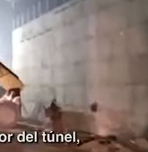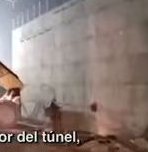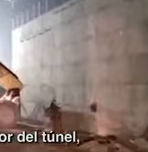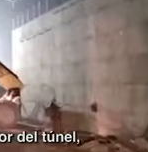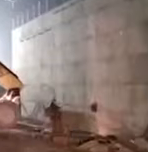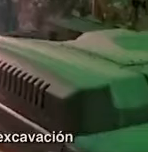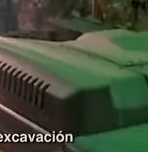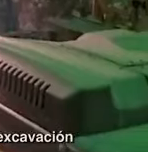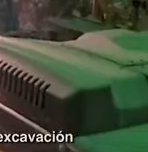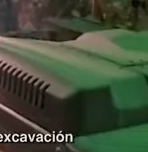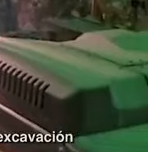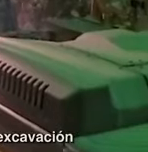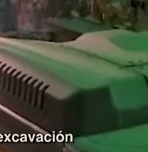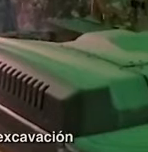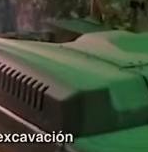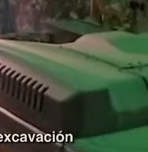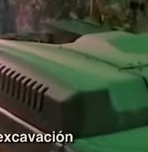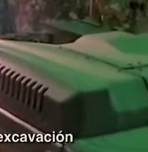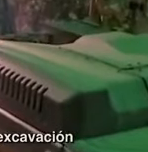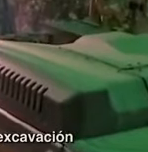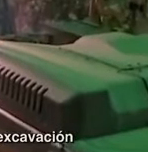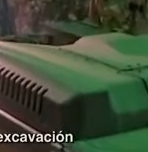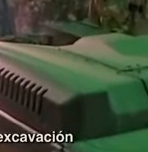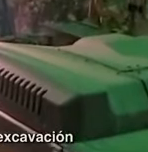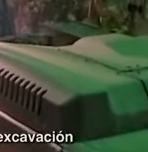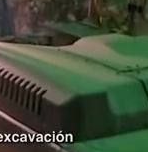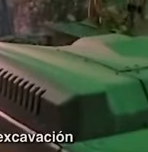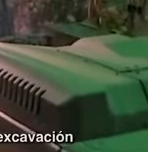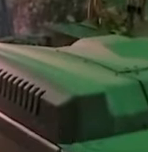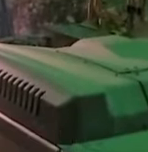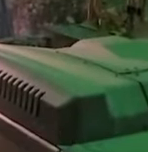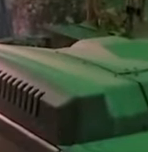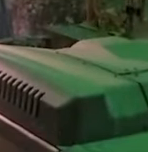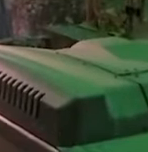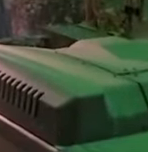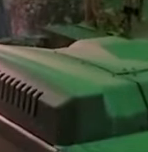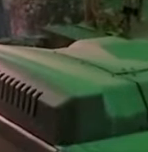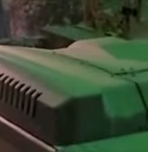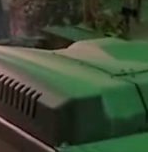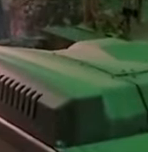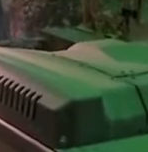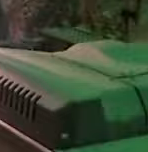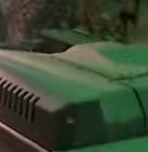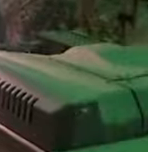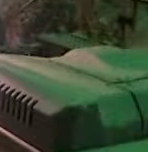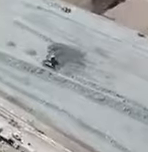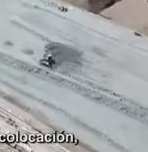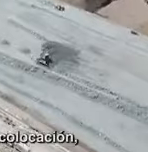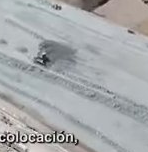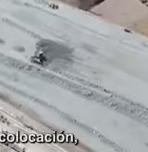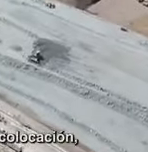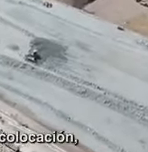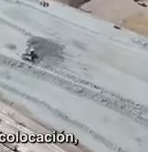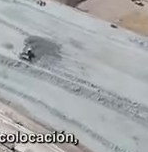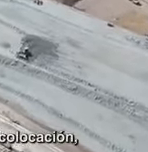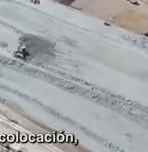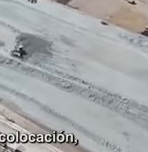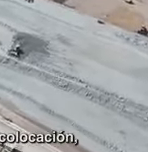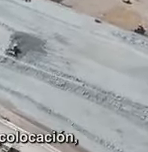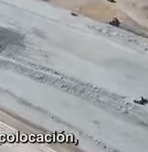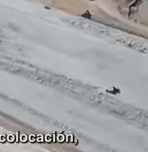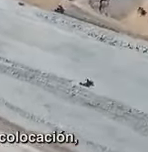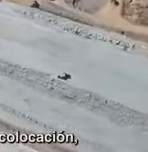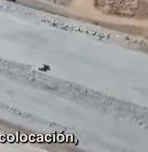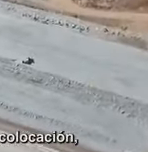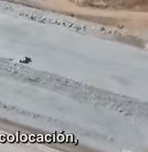superior del túnel, así como la carga y el acarreo del material producto de excavación en la zona donde será colocado el tapón. En la ata guía aguas